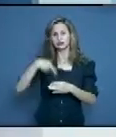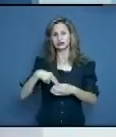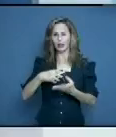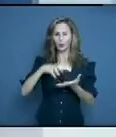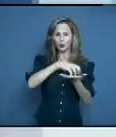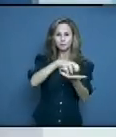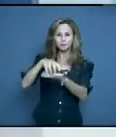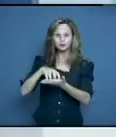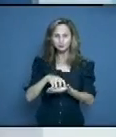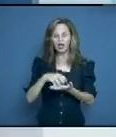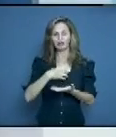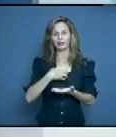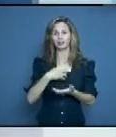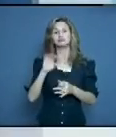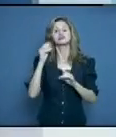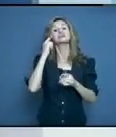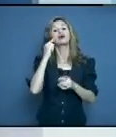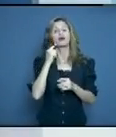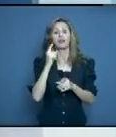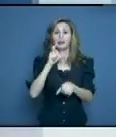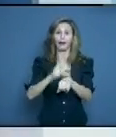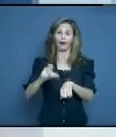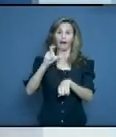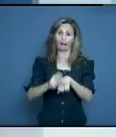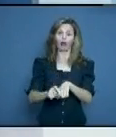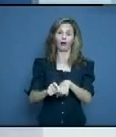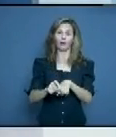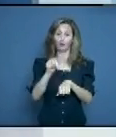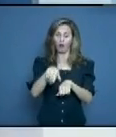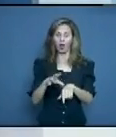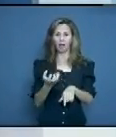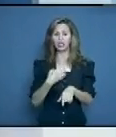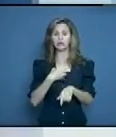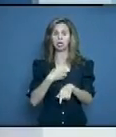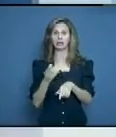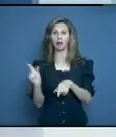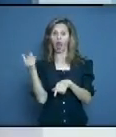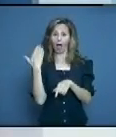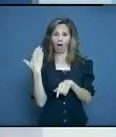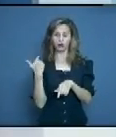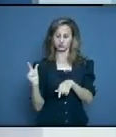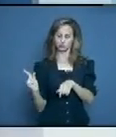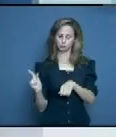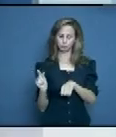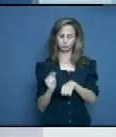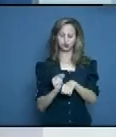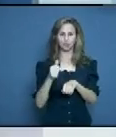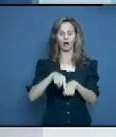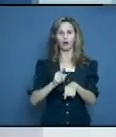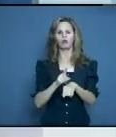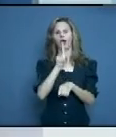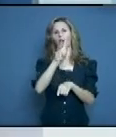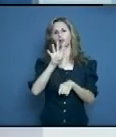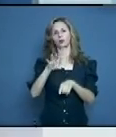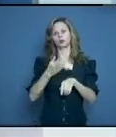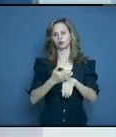Incluso San Andrés, que San Andrés era el que reportaba un poquito menos, pues tuvo 14 casos.